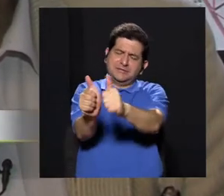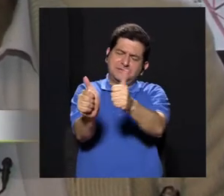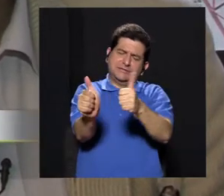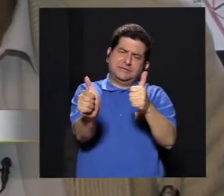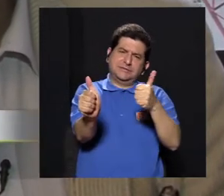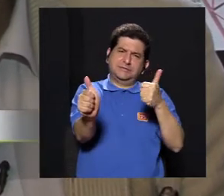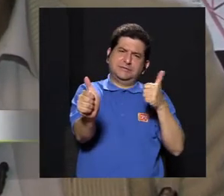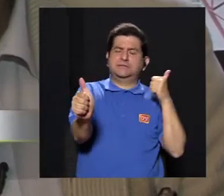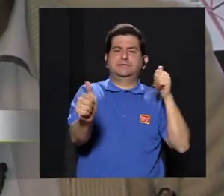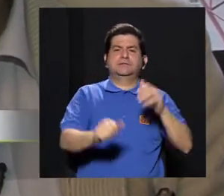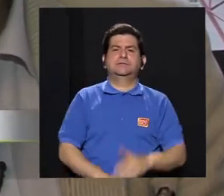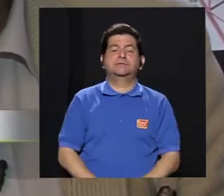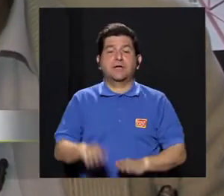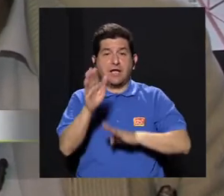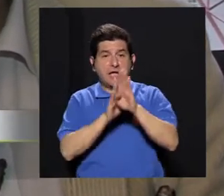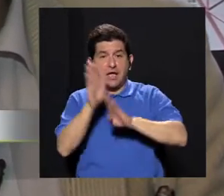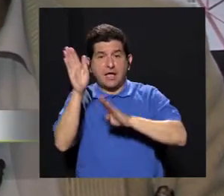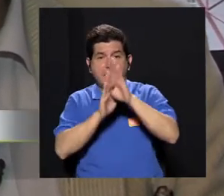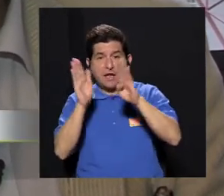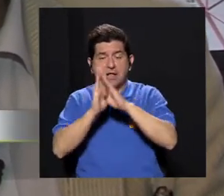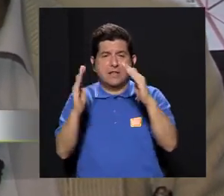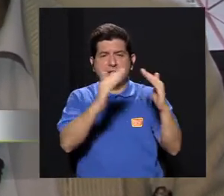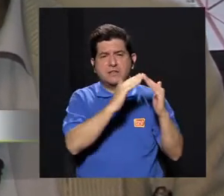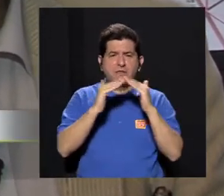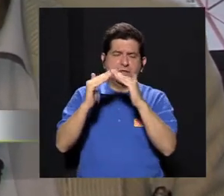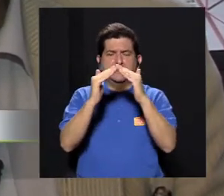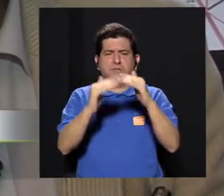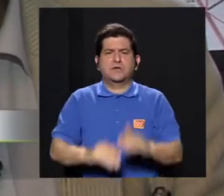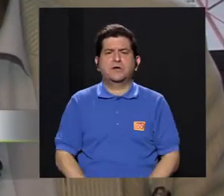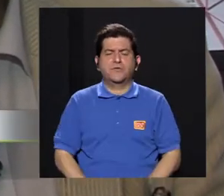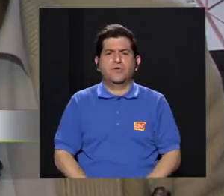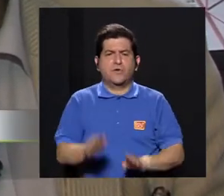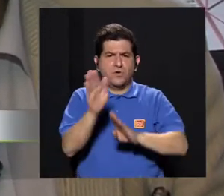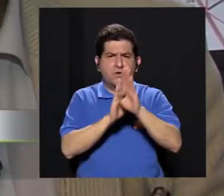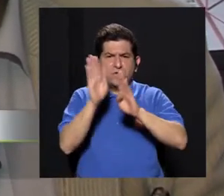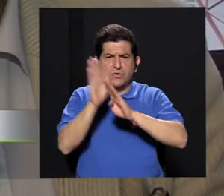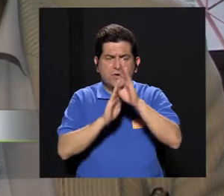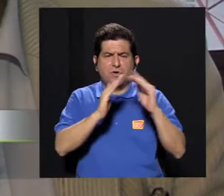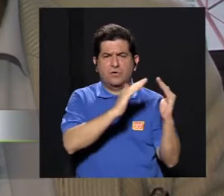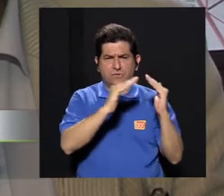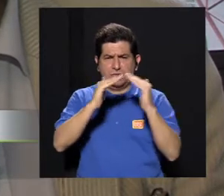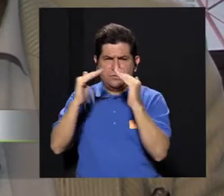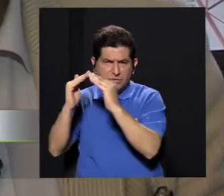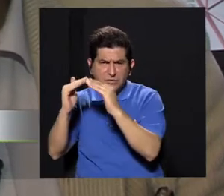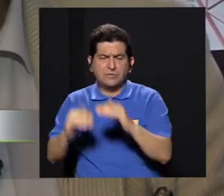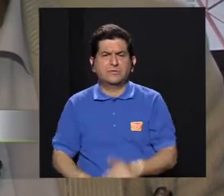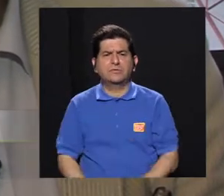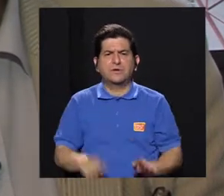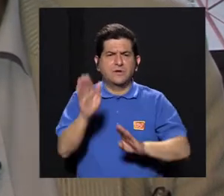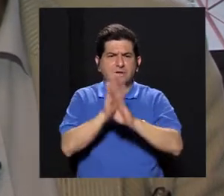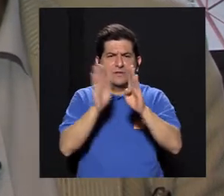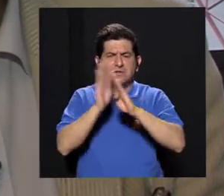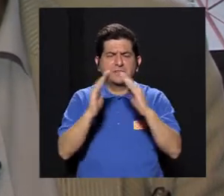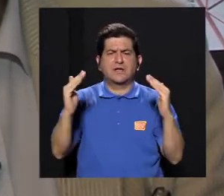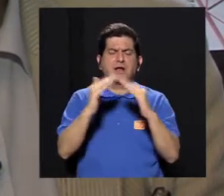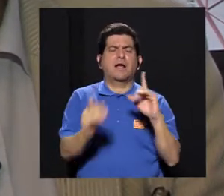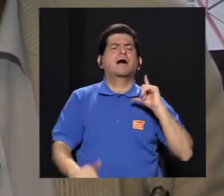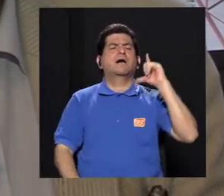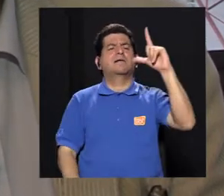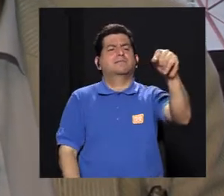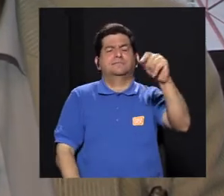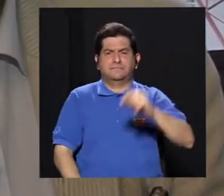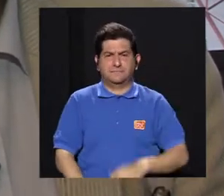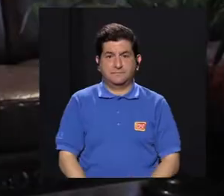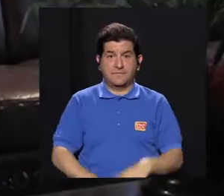país atrasado en desarrollo urbano, en desarrollo de las viviendas, en desarrollo de las